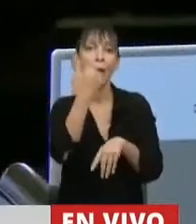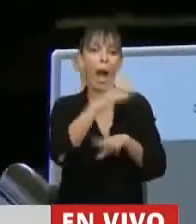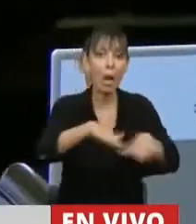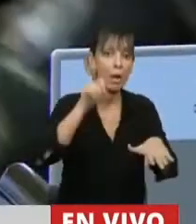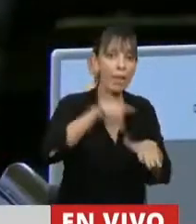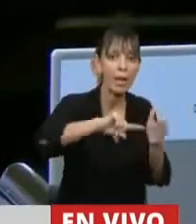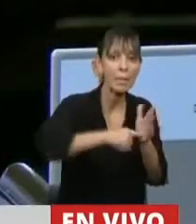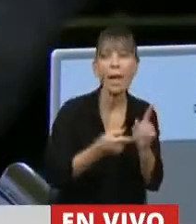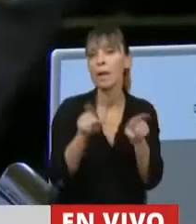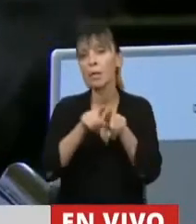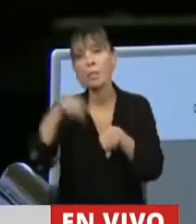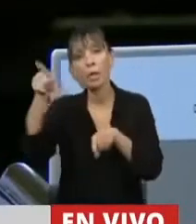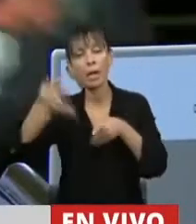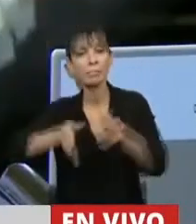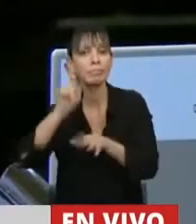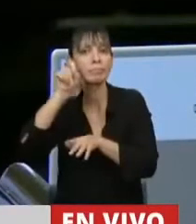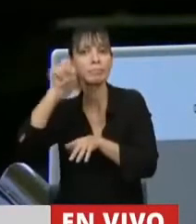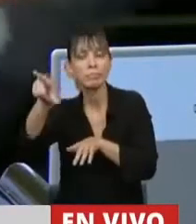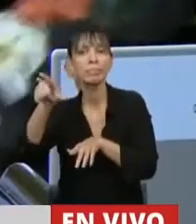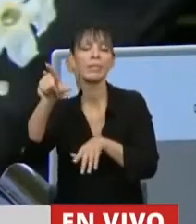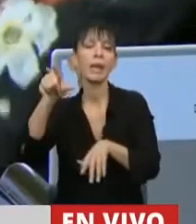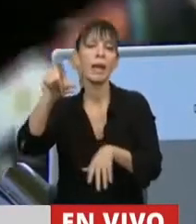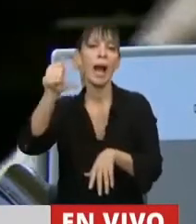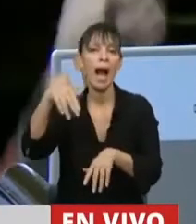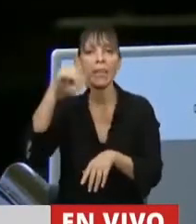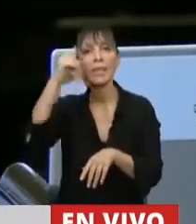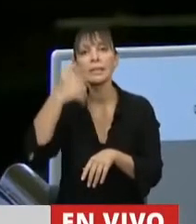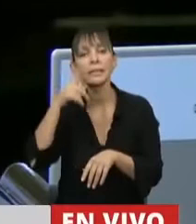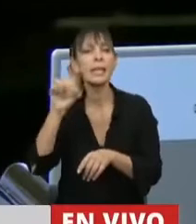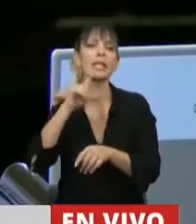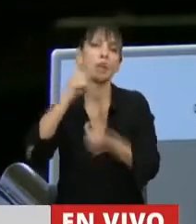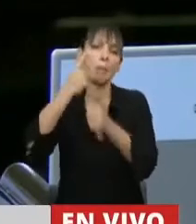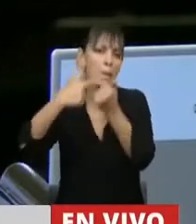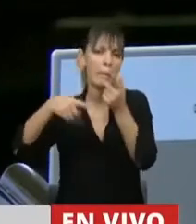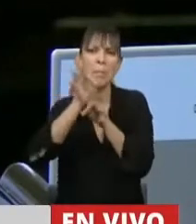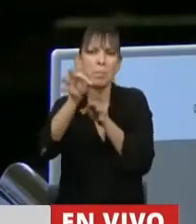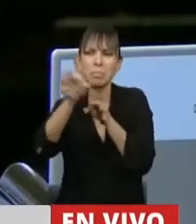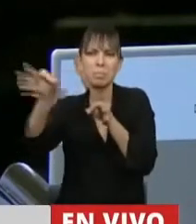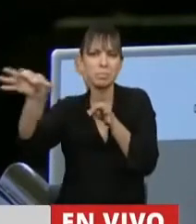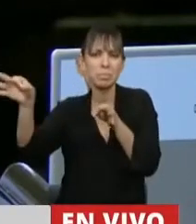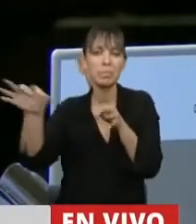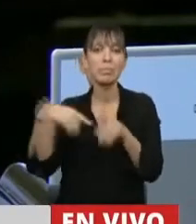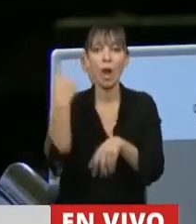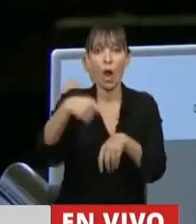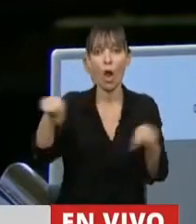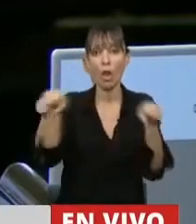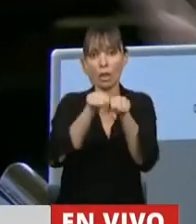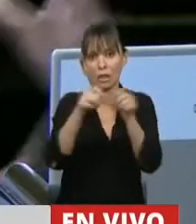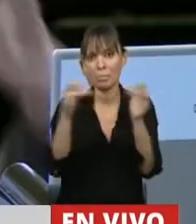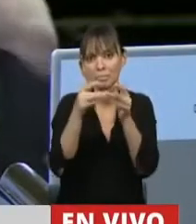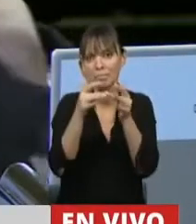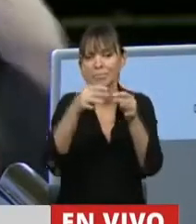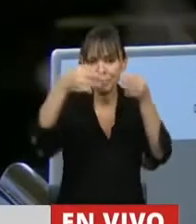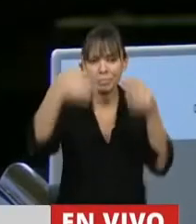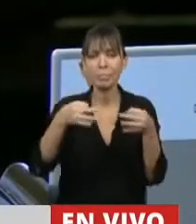federal como el que nació en Irigoyen, en Andresito. ¿Por qué hoy tenemos una fibra óptica desarrollado un nudo